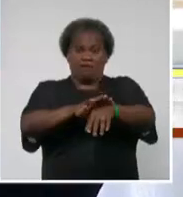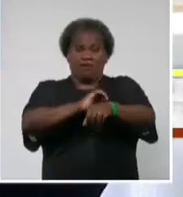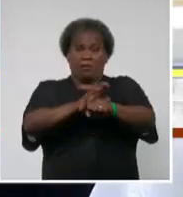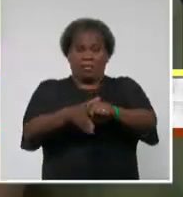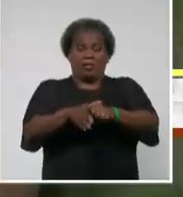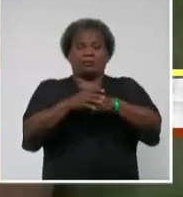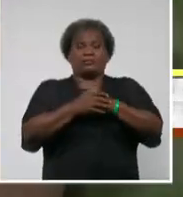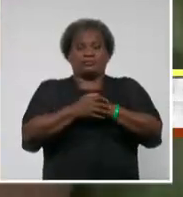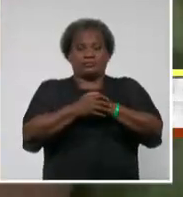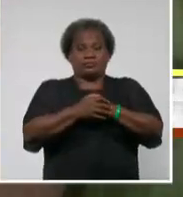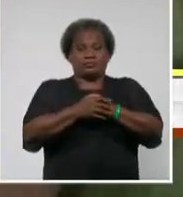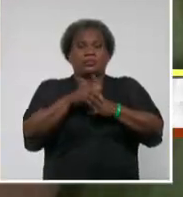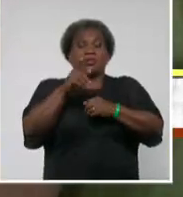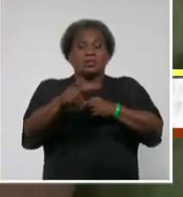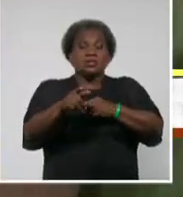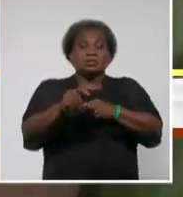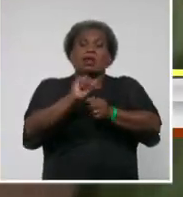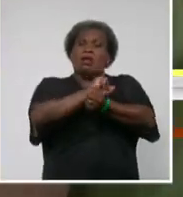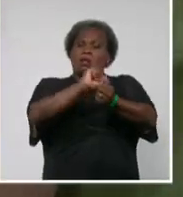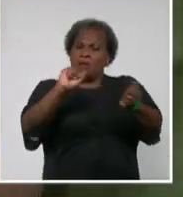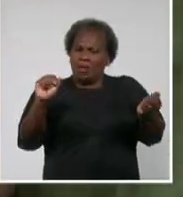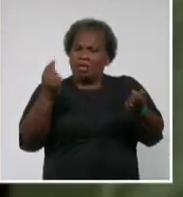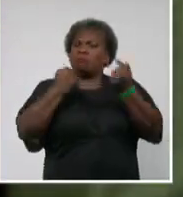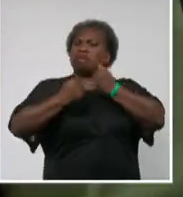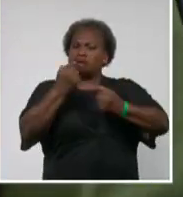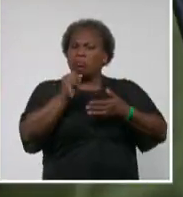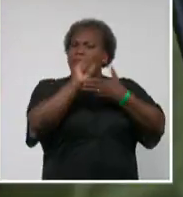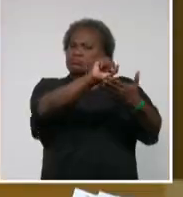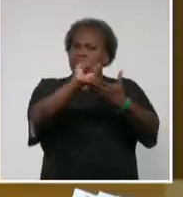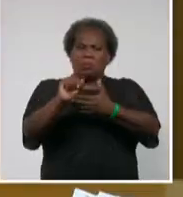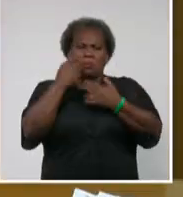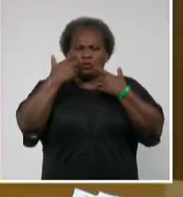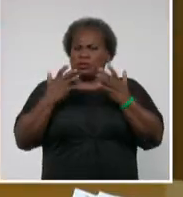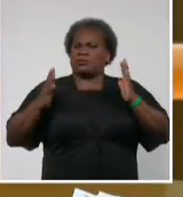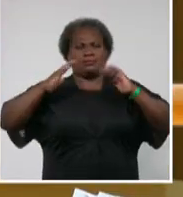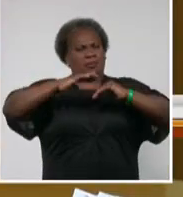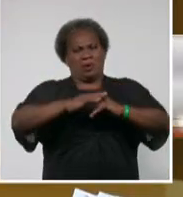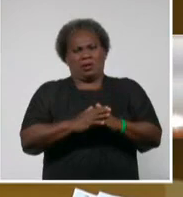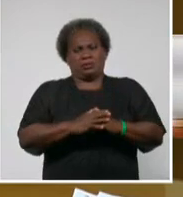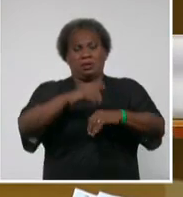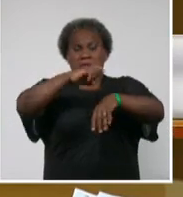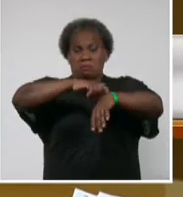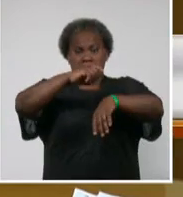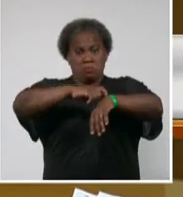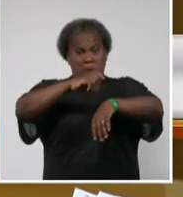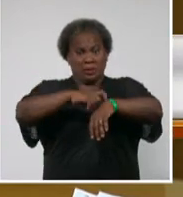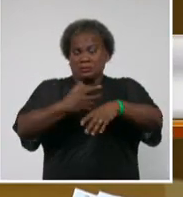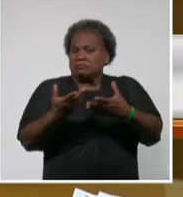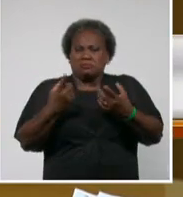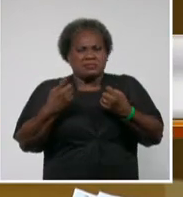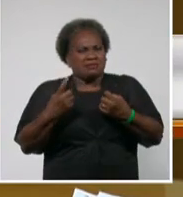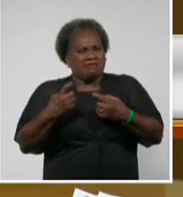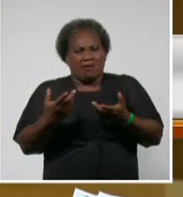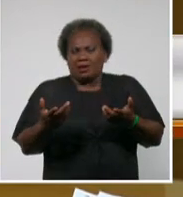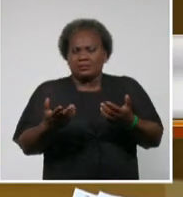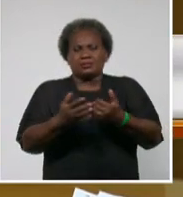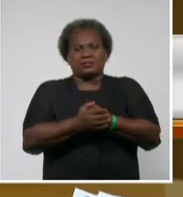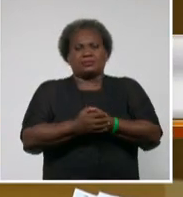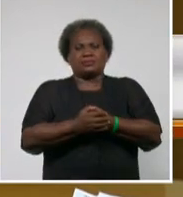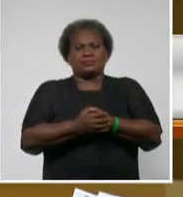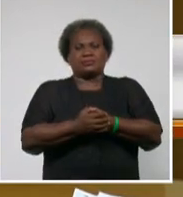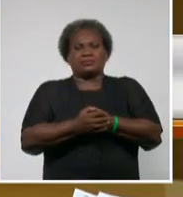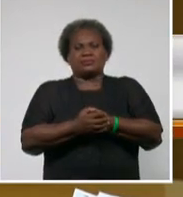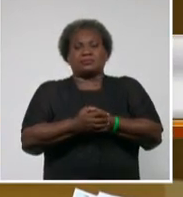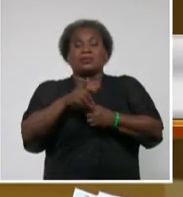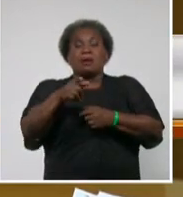Se han tenido que eliminar algunos servicios que no se consideran necesarios por el momento en estamos transitando, pero bueno,